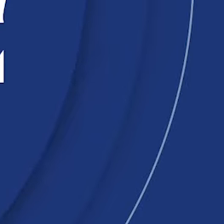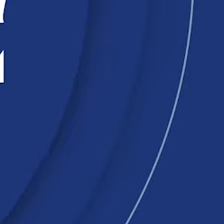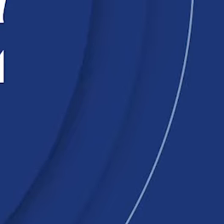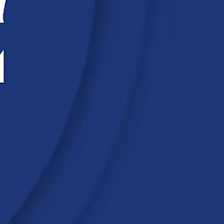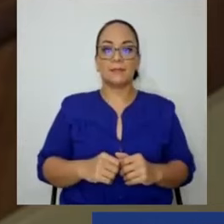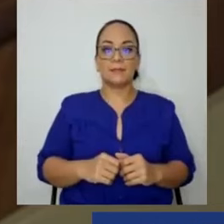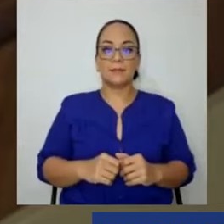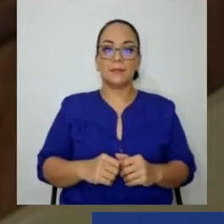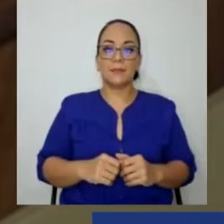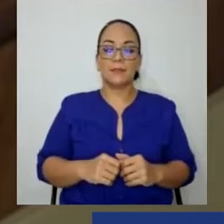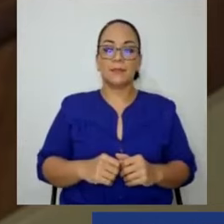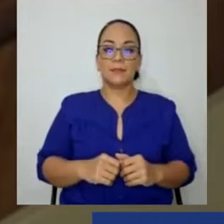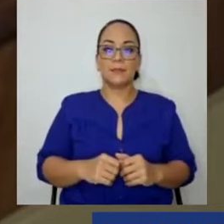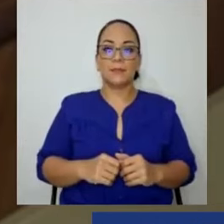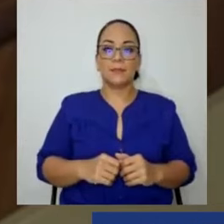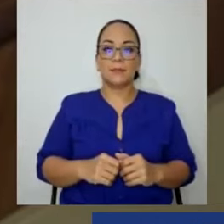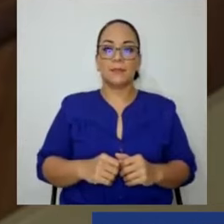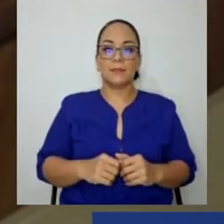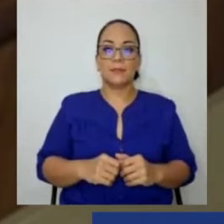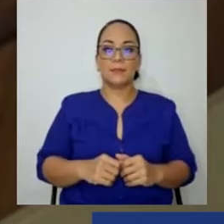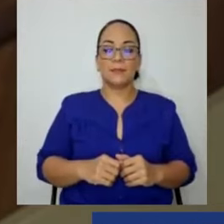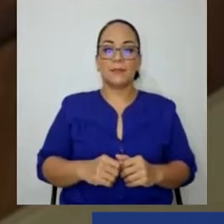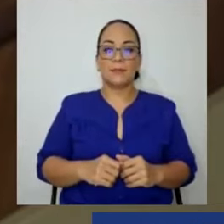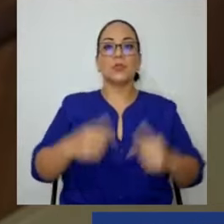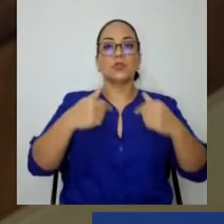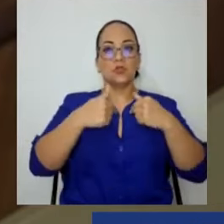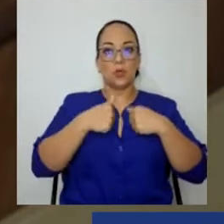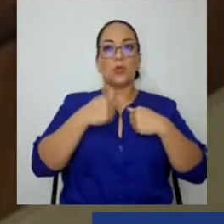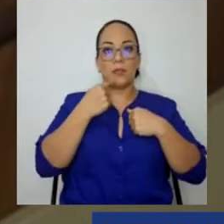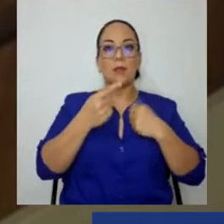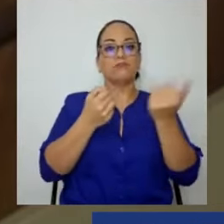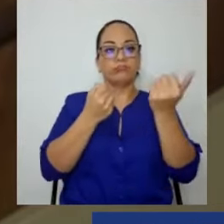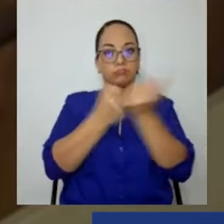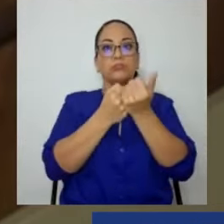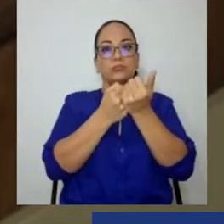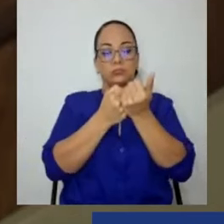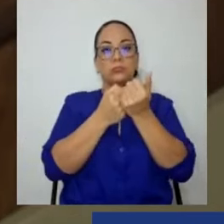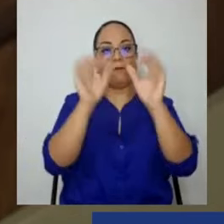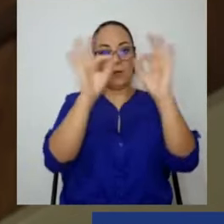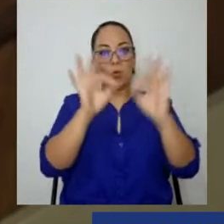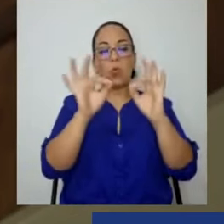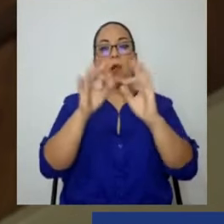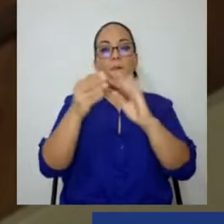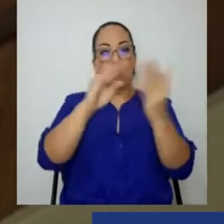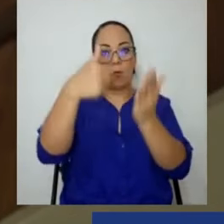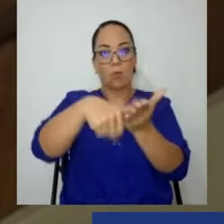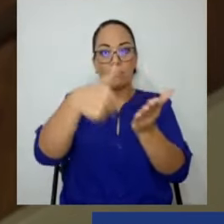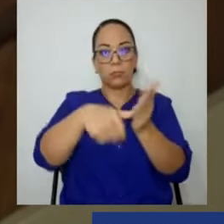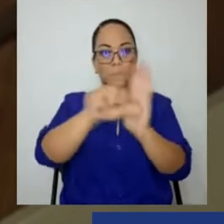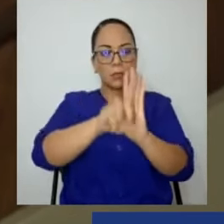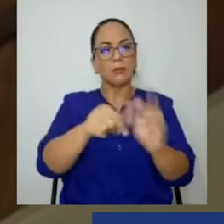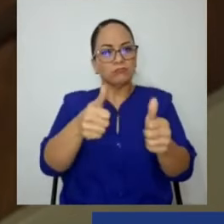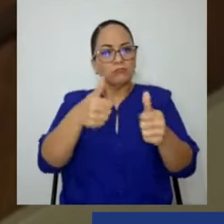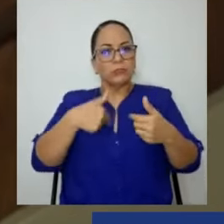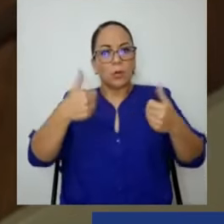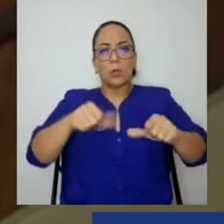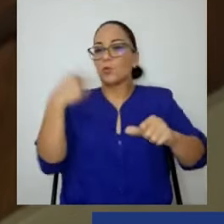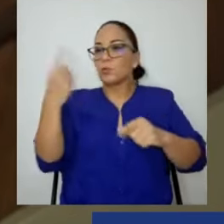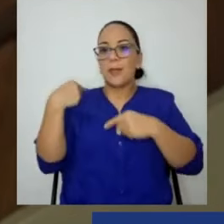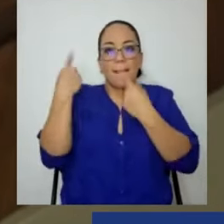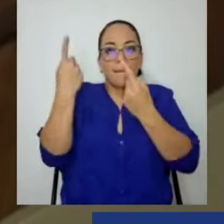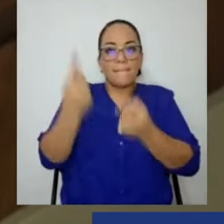Yo estaba totalmente a favor de la figura del referéndum y siempre lo he estado porque precisamente